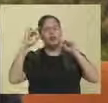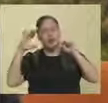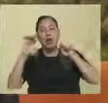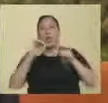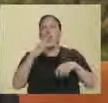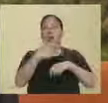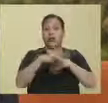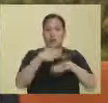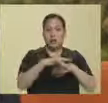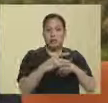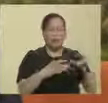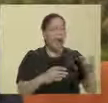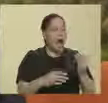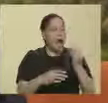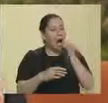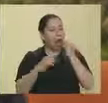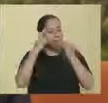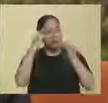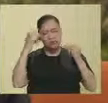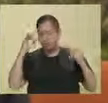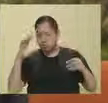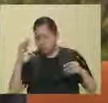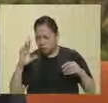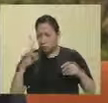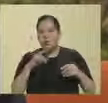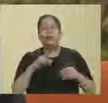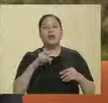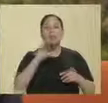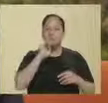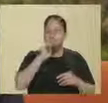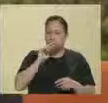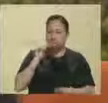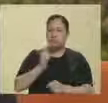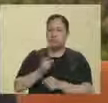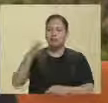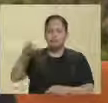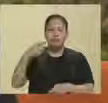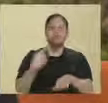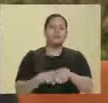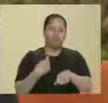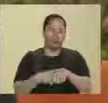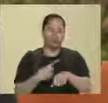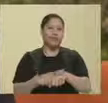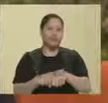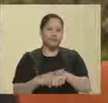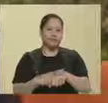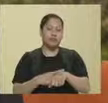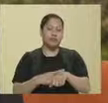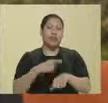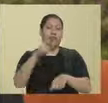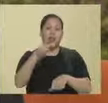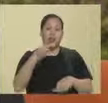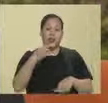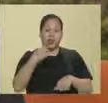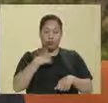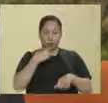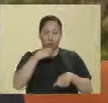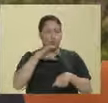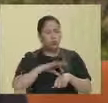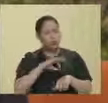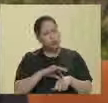ejemplo, quesos fuertes, le da dolor de cabeza. Entonces, esto, evidentemente, a nosotros los médicos